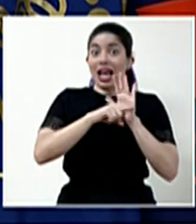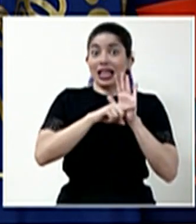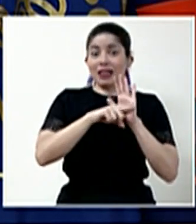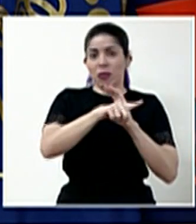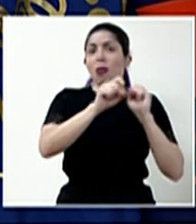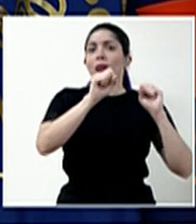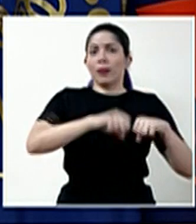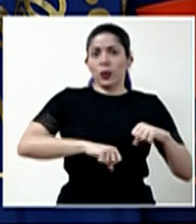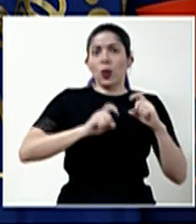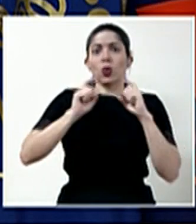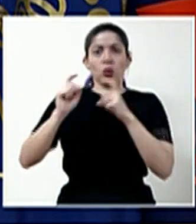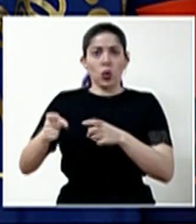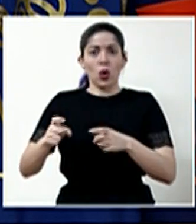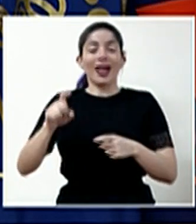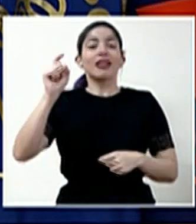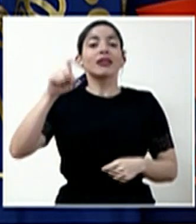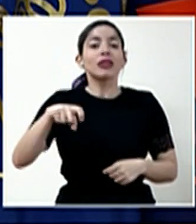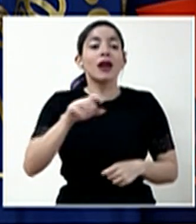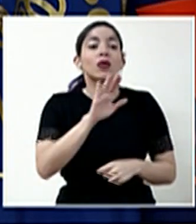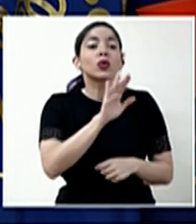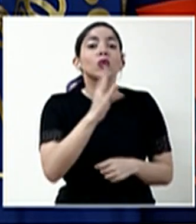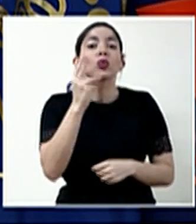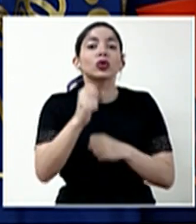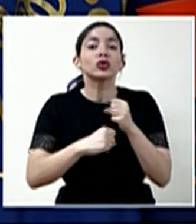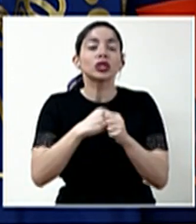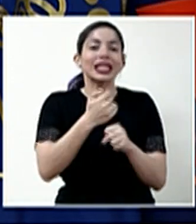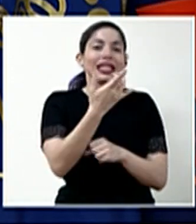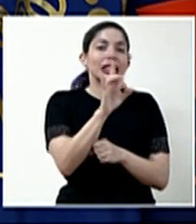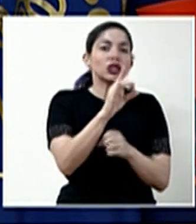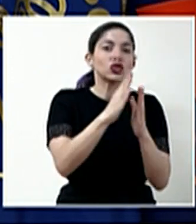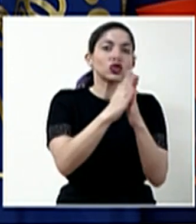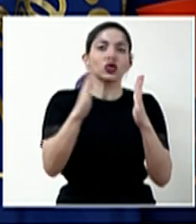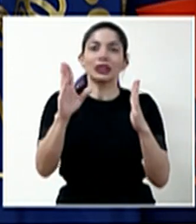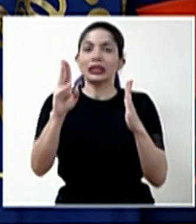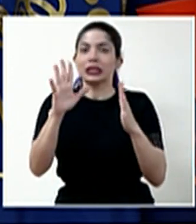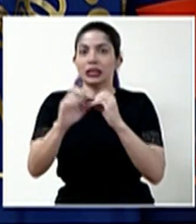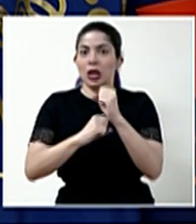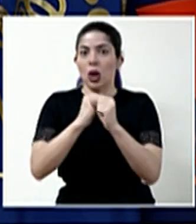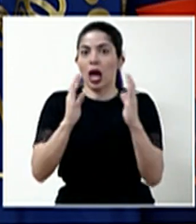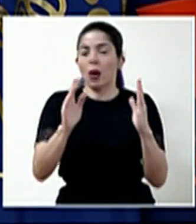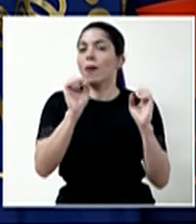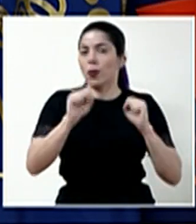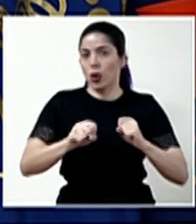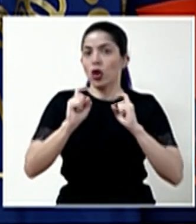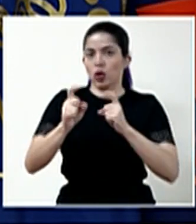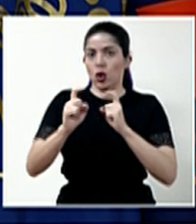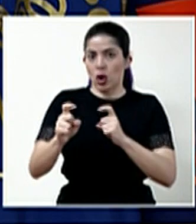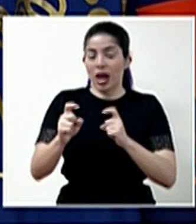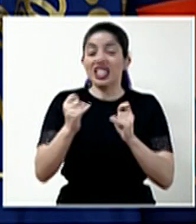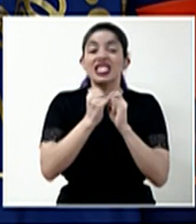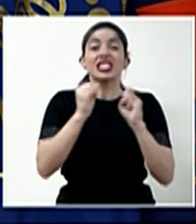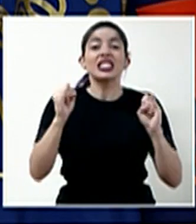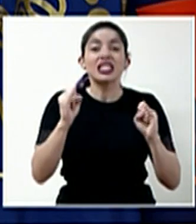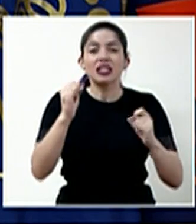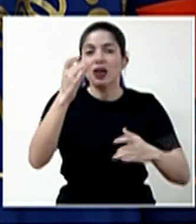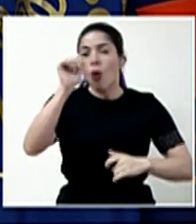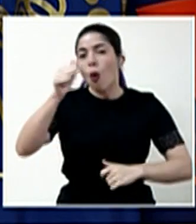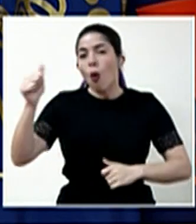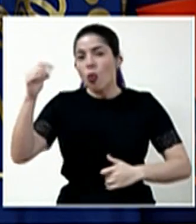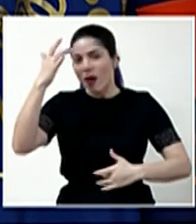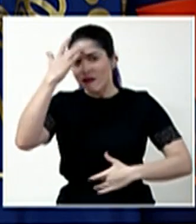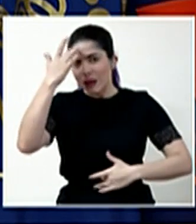Tienen que ser personas entre los 18 y los 65 años de edad, sin antecedentes clínicos,